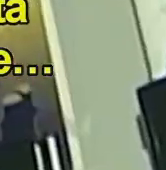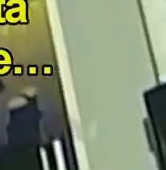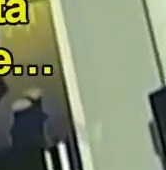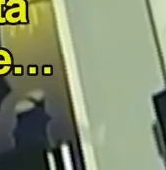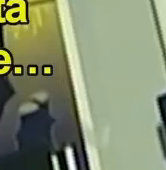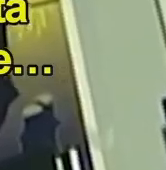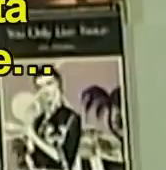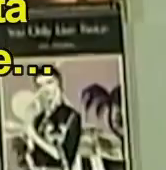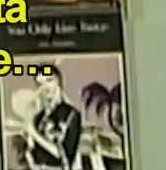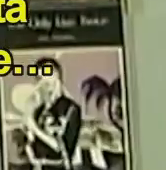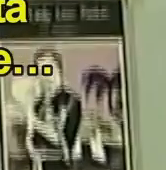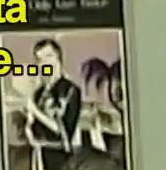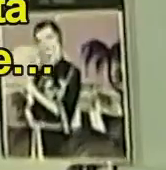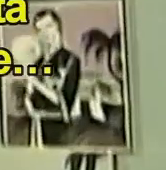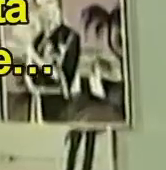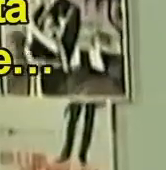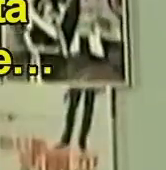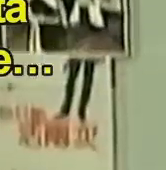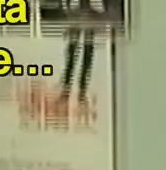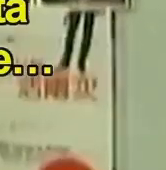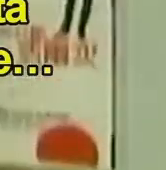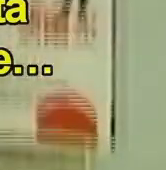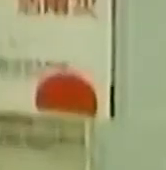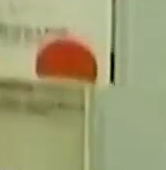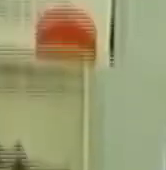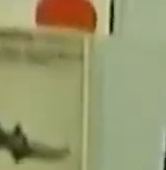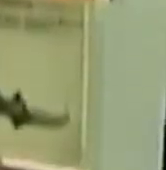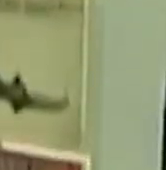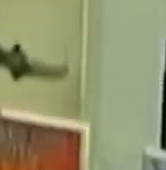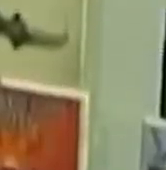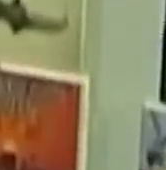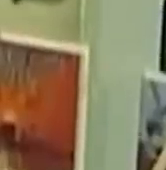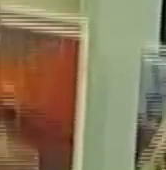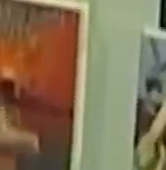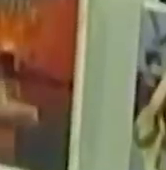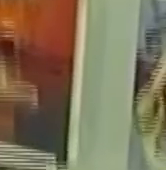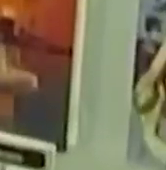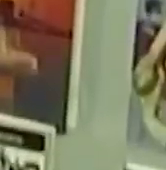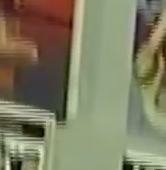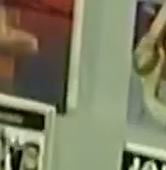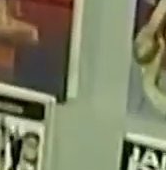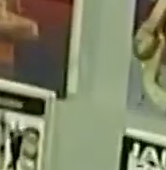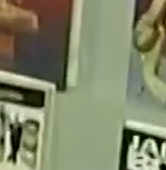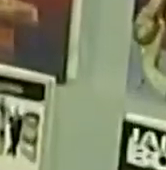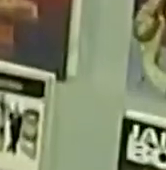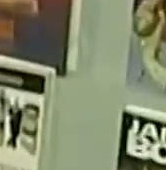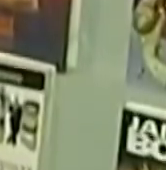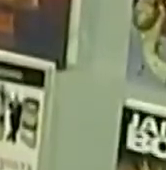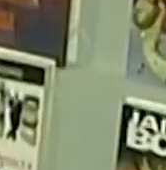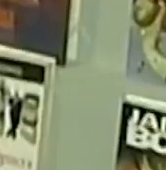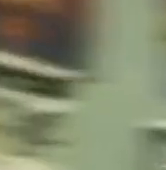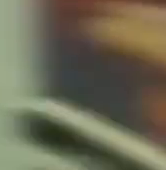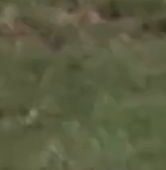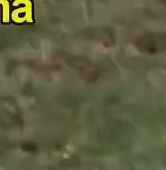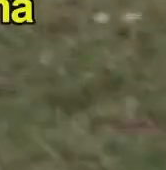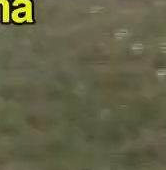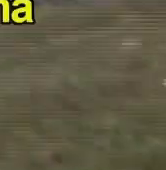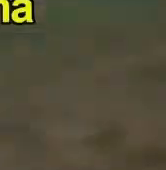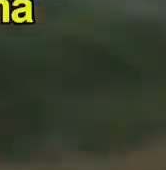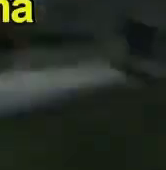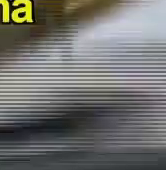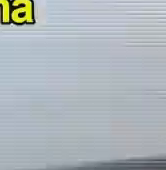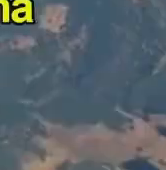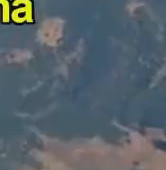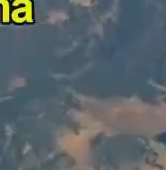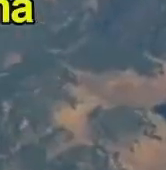a James Bond, agente secreto del contraespionaje británico con la calificación 007. James